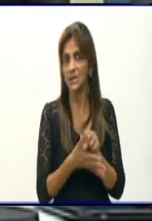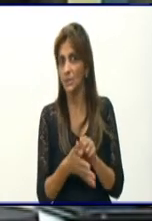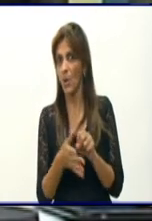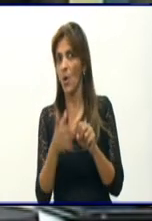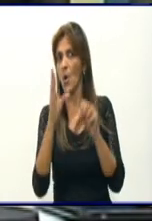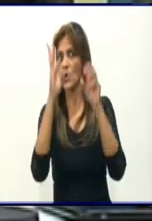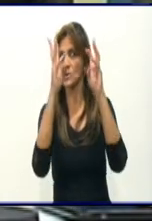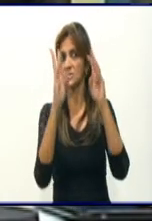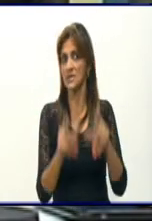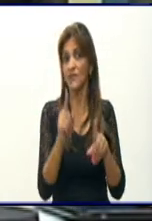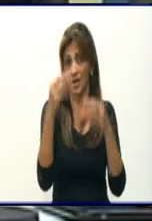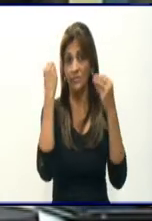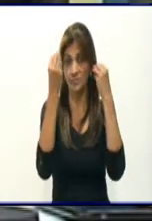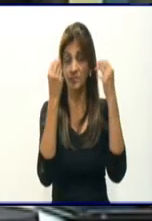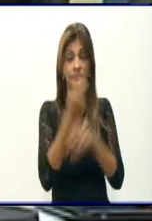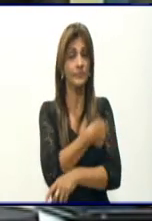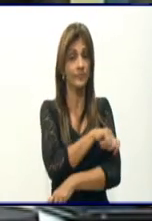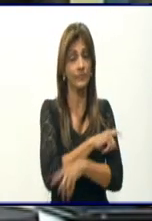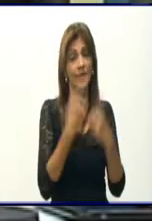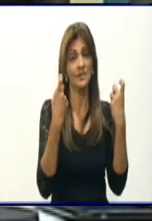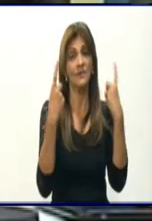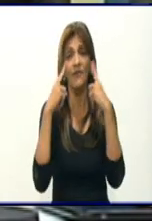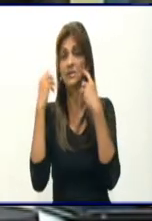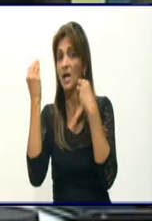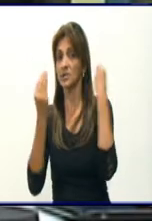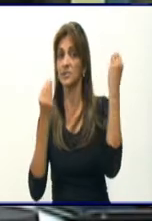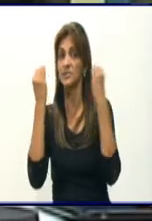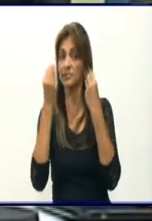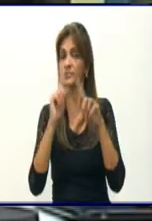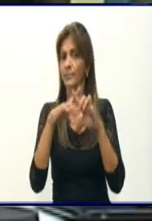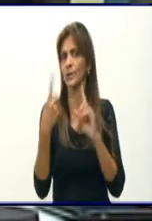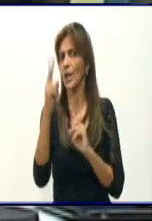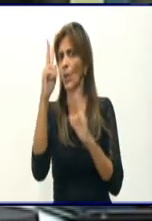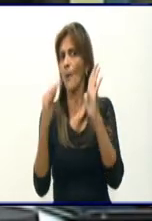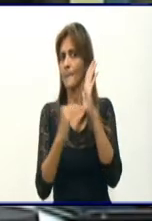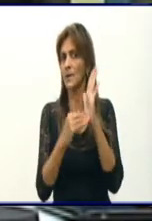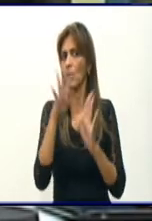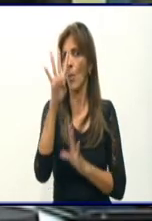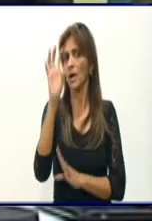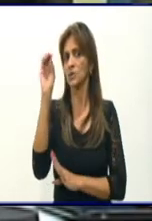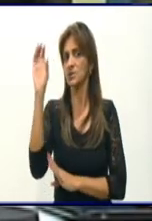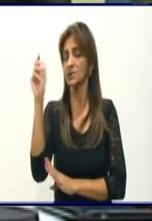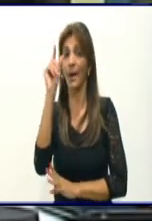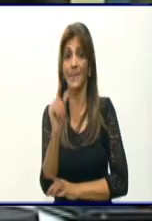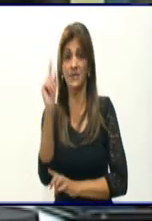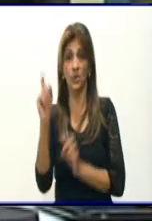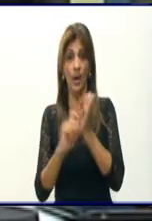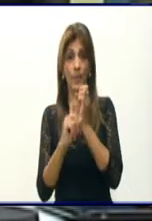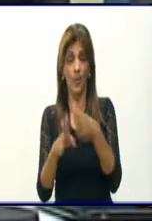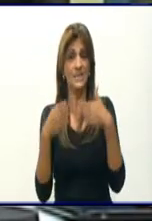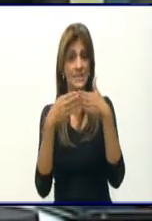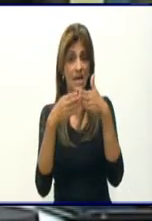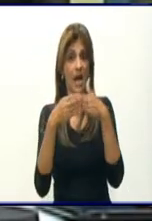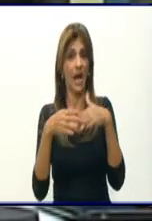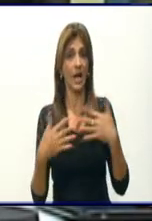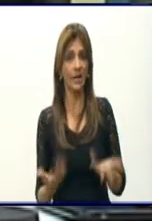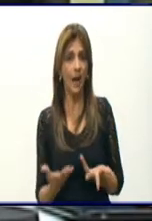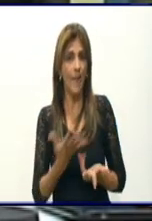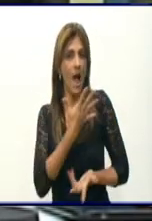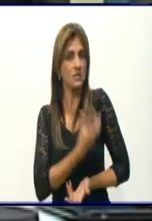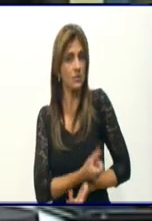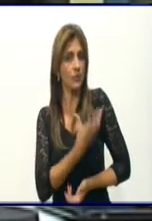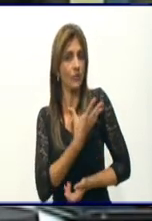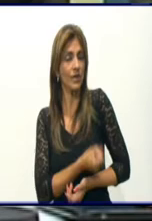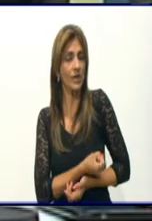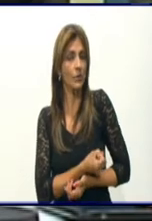va más allá si usted se pone a pensar en que 2.400 personas en Granma han sufrido de